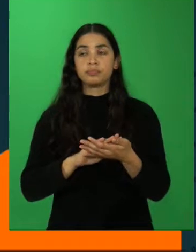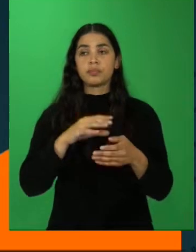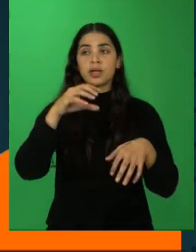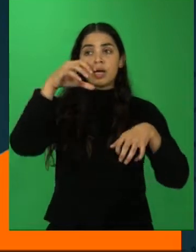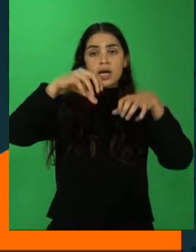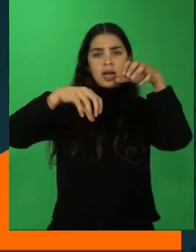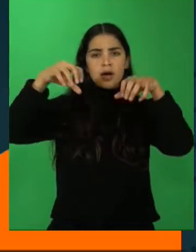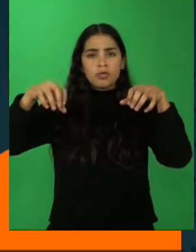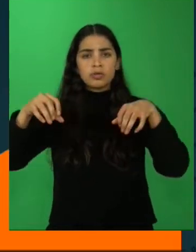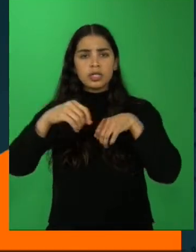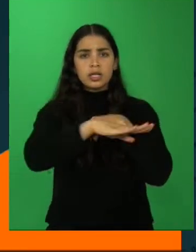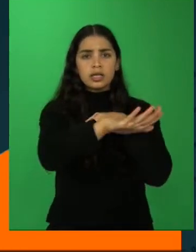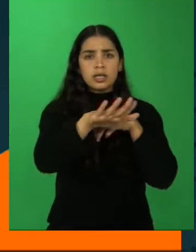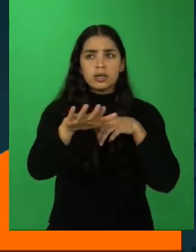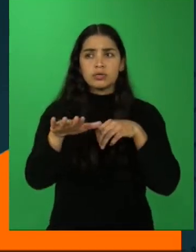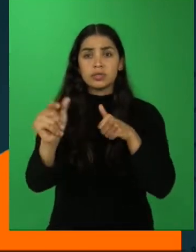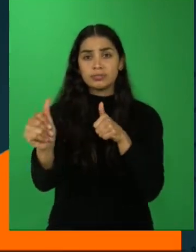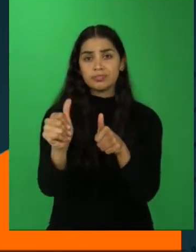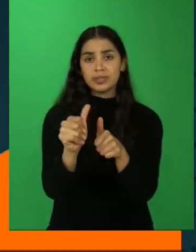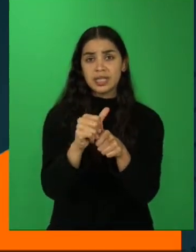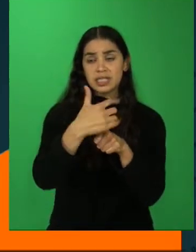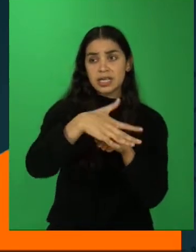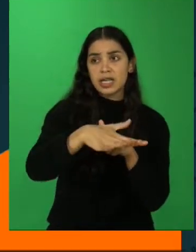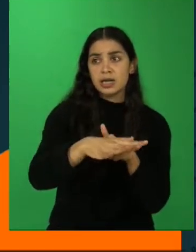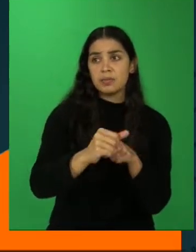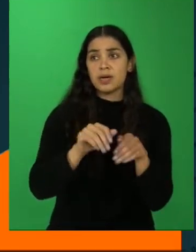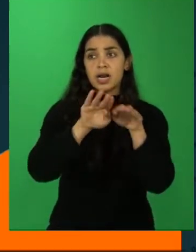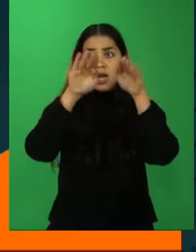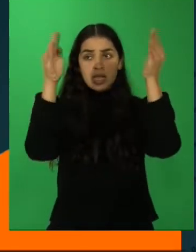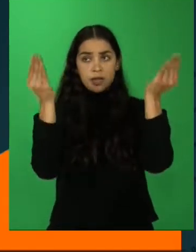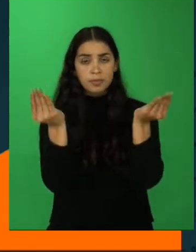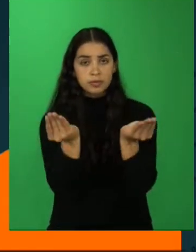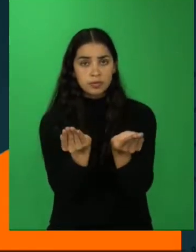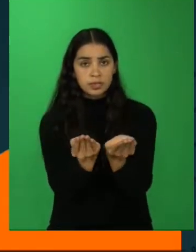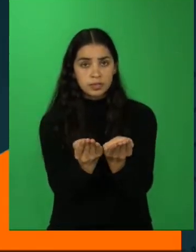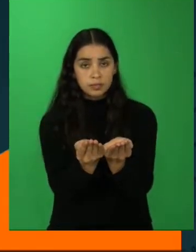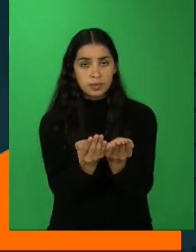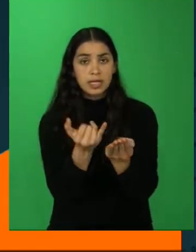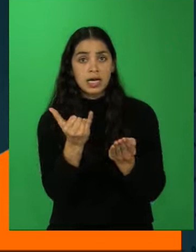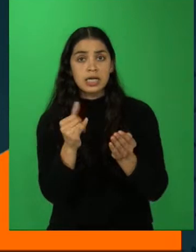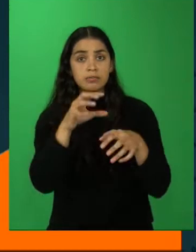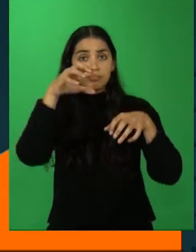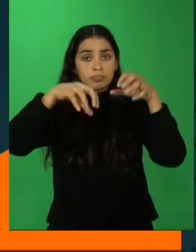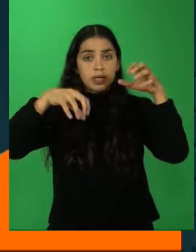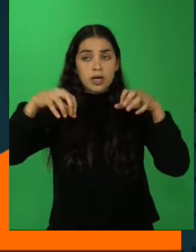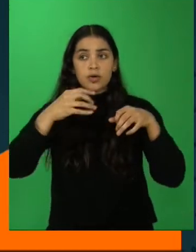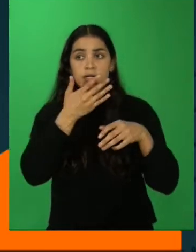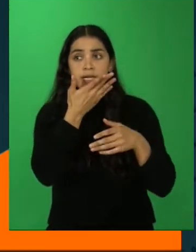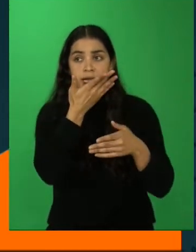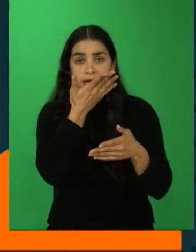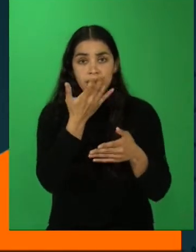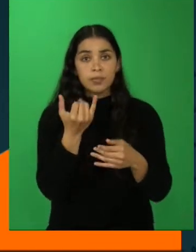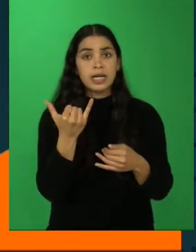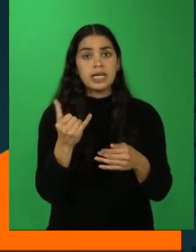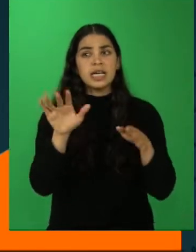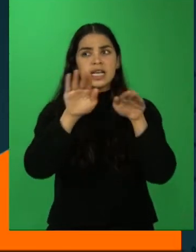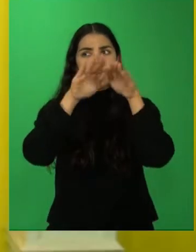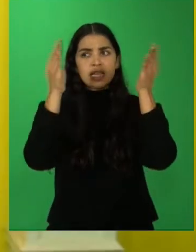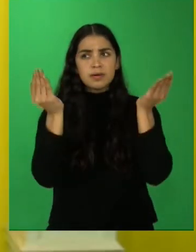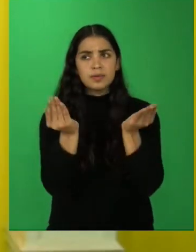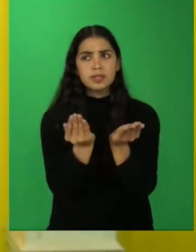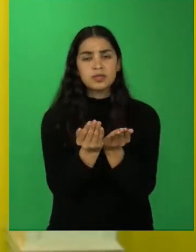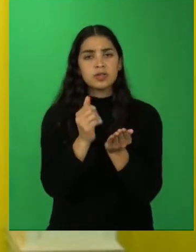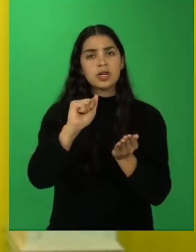cercano al mar. La depresión intermedia, la cordillera de los Andes y la depresión altiplánica,